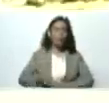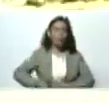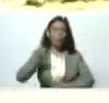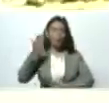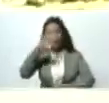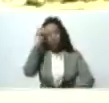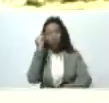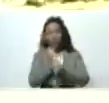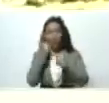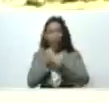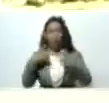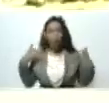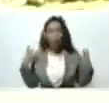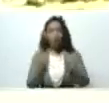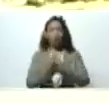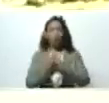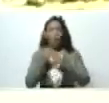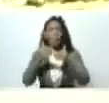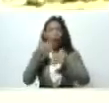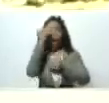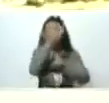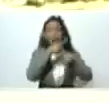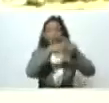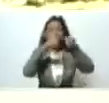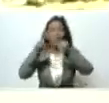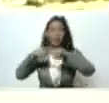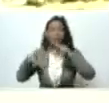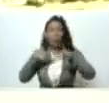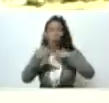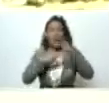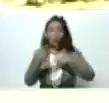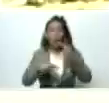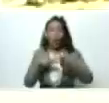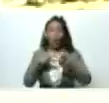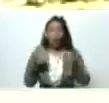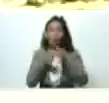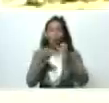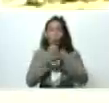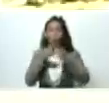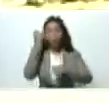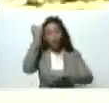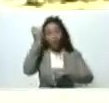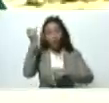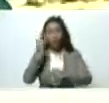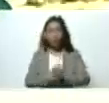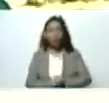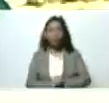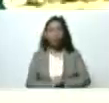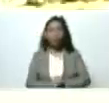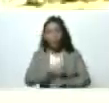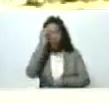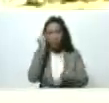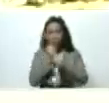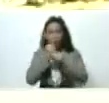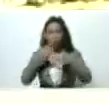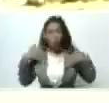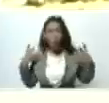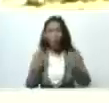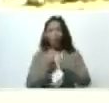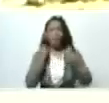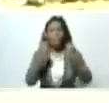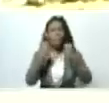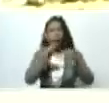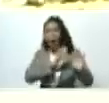labor conjunta, más allá de las diferencias políticas, partidistas o ideológicas, labor conjunta para apoyar